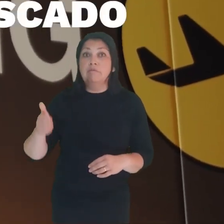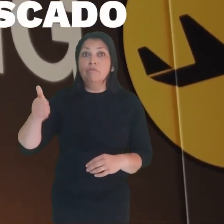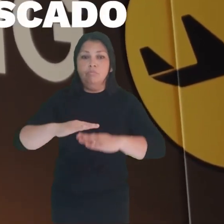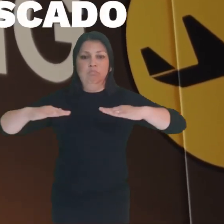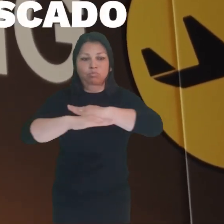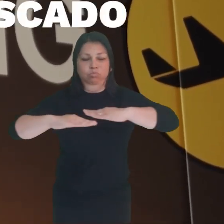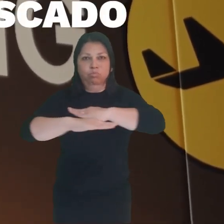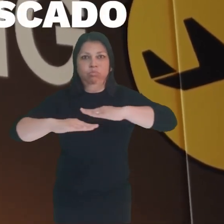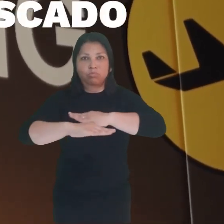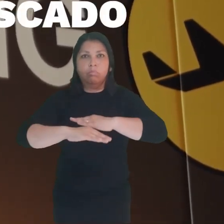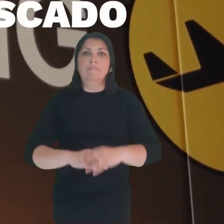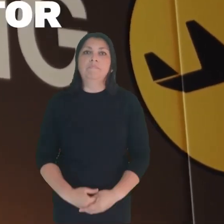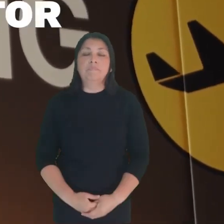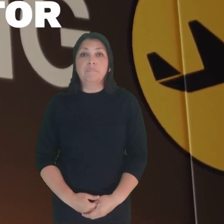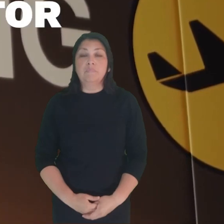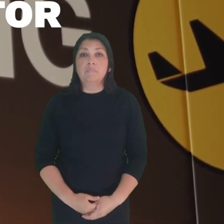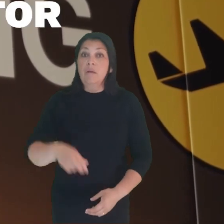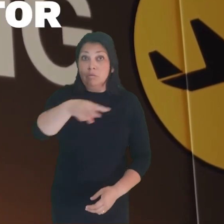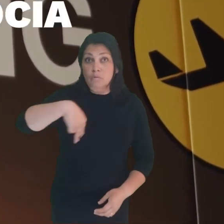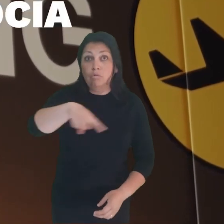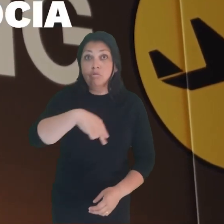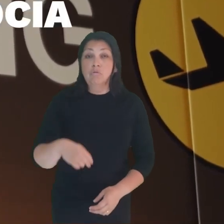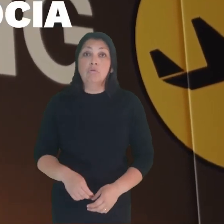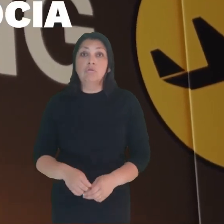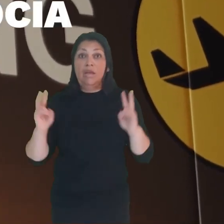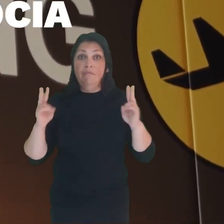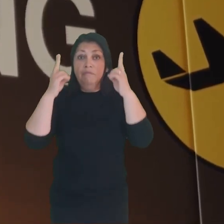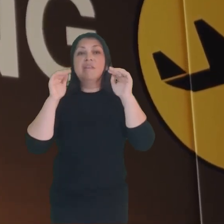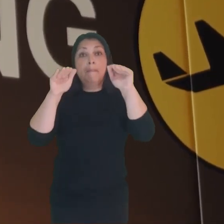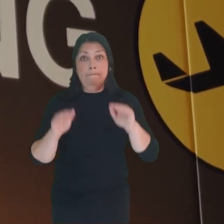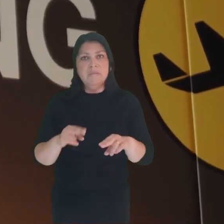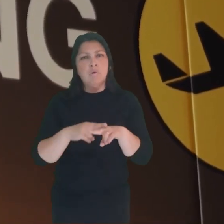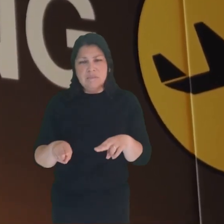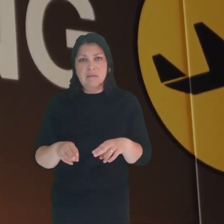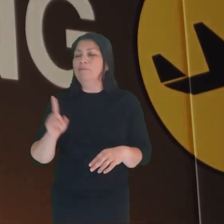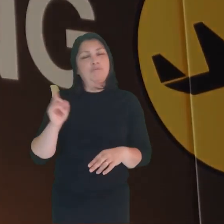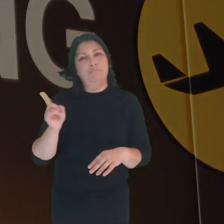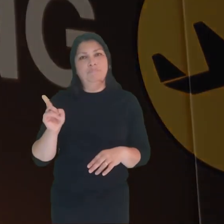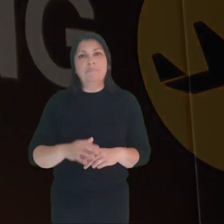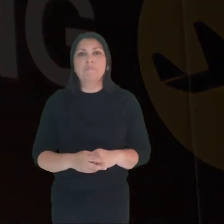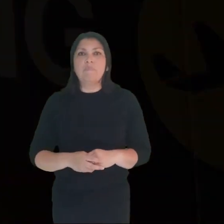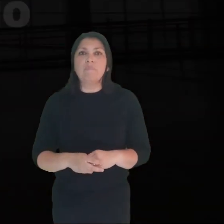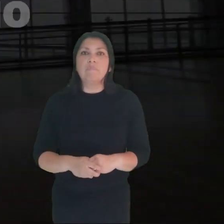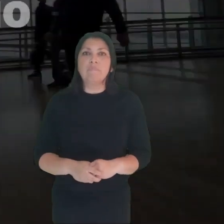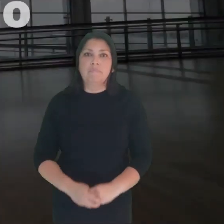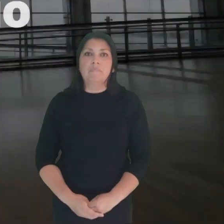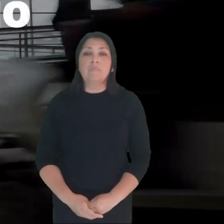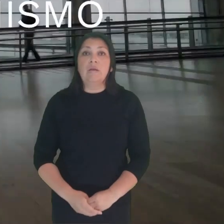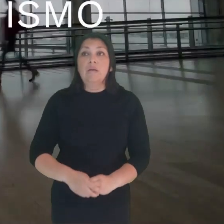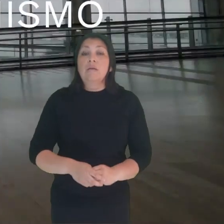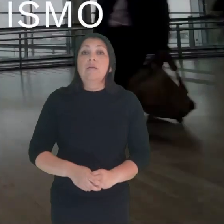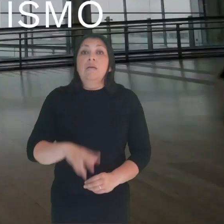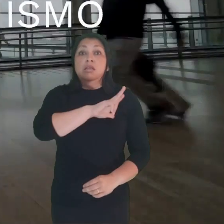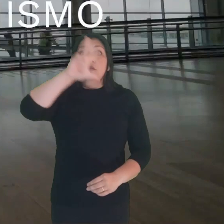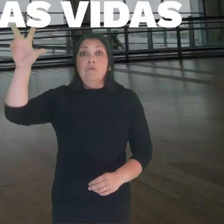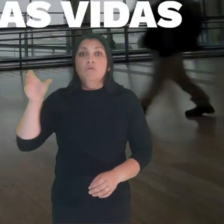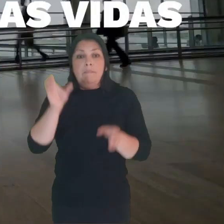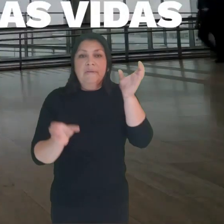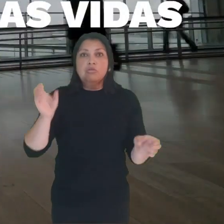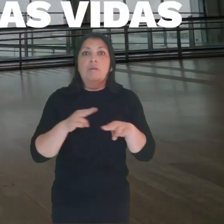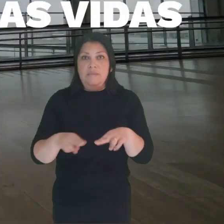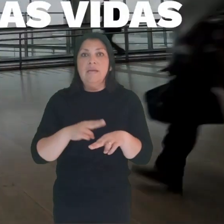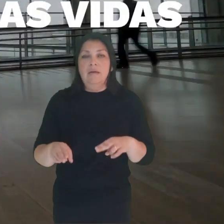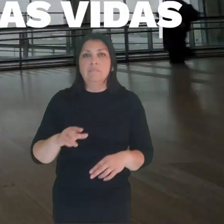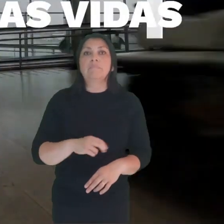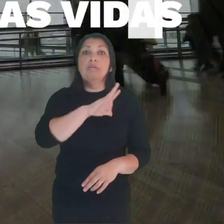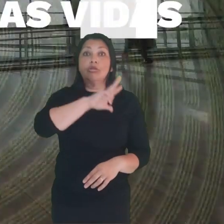pastor se encontraba atascado con un conductor que aún no conocía la ruta hacia el aeropuerto. No es necesario que hagamos lo mismo en el